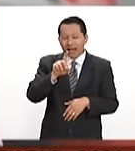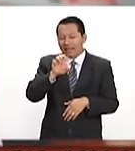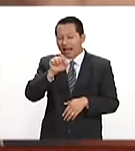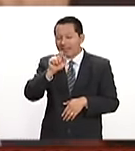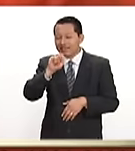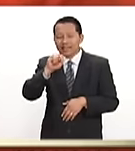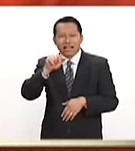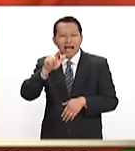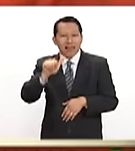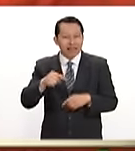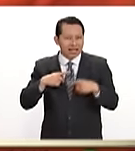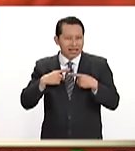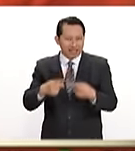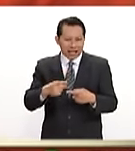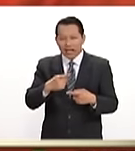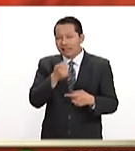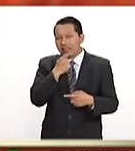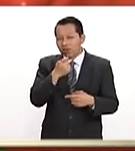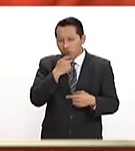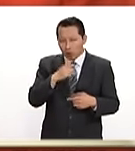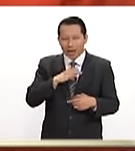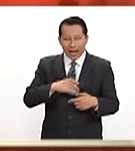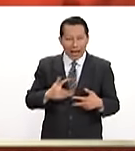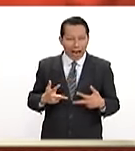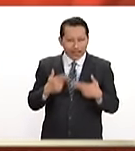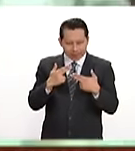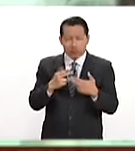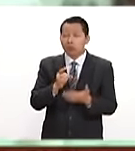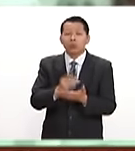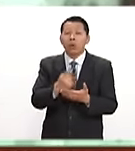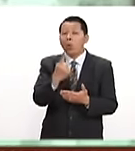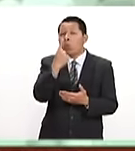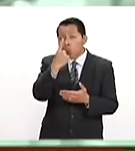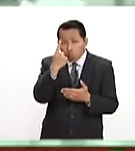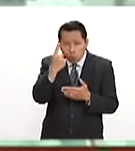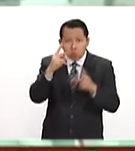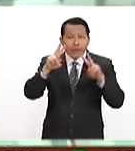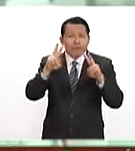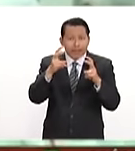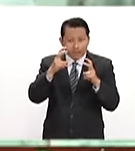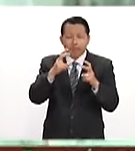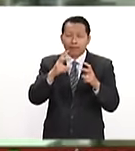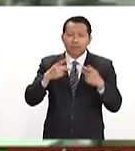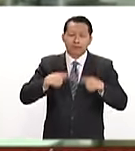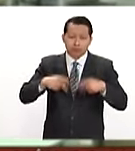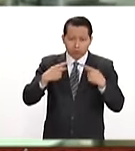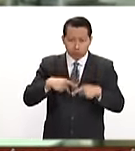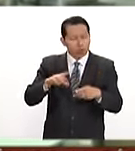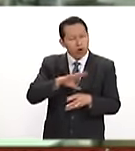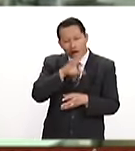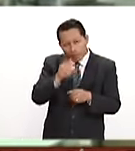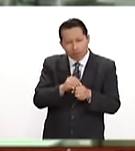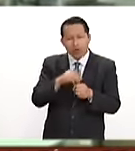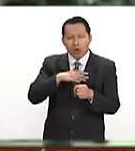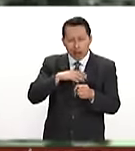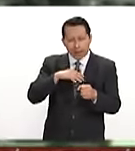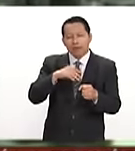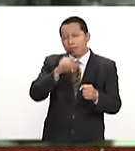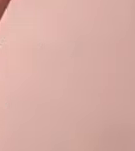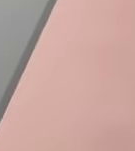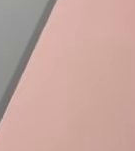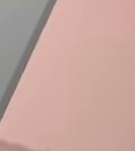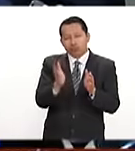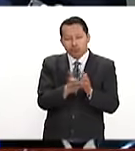cáncer, solamente hay un caso documentado. Dijo que se van a estudiar en su totalidad los expedientes clínicos.